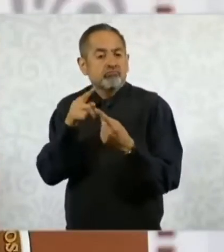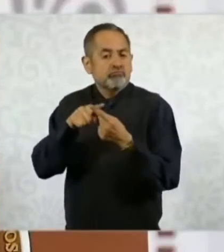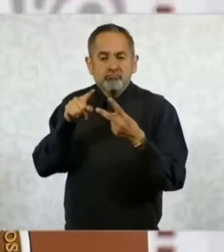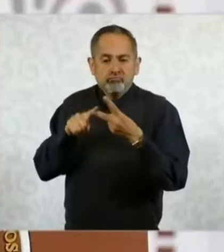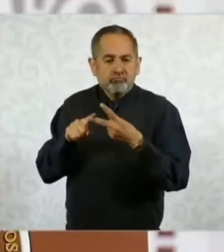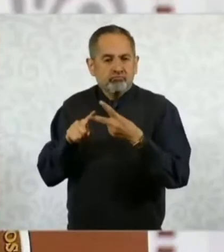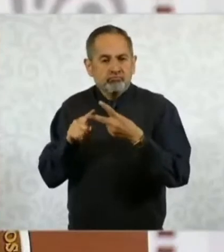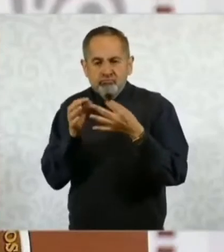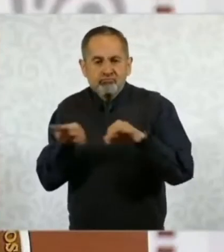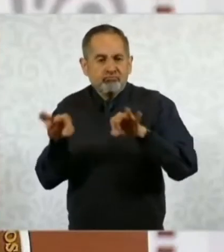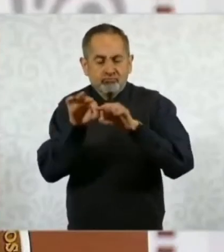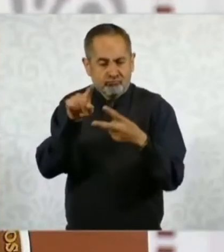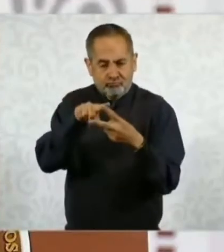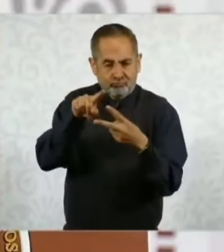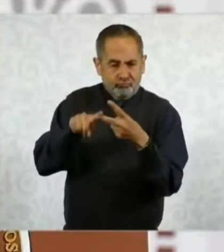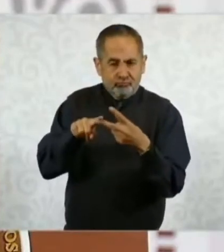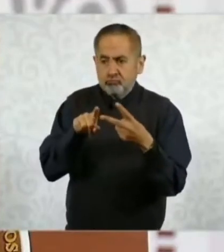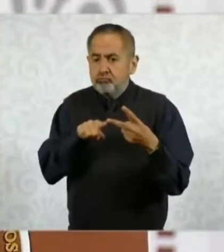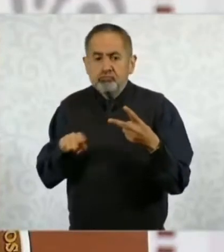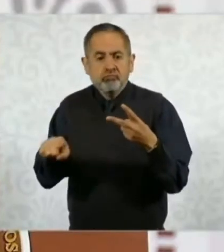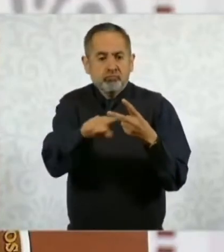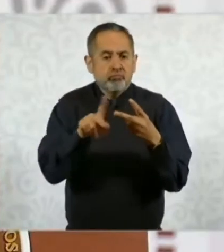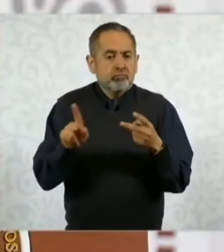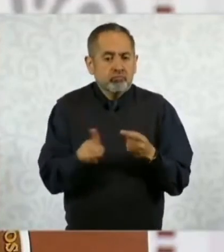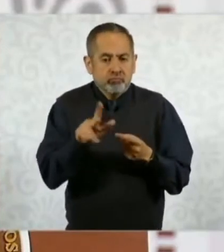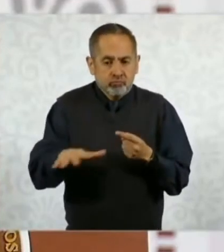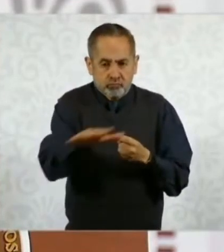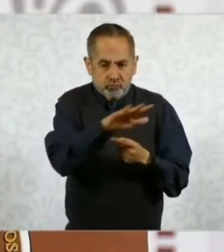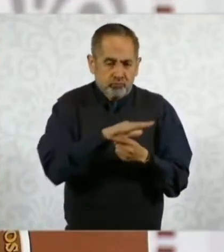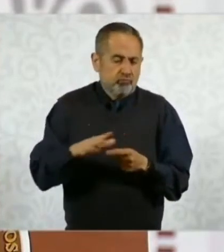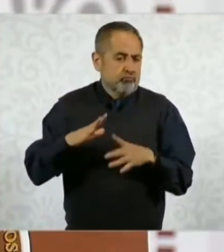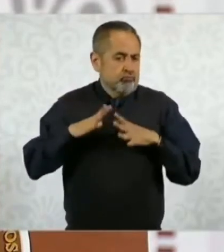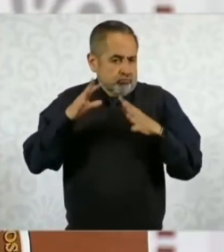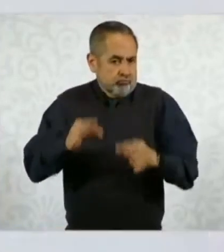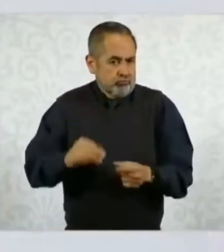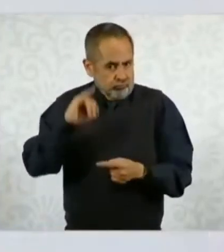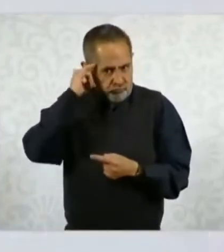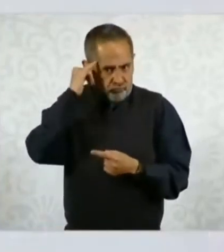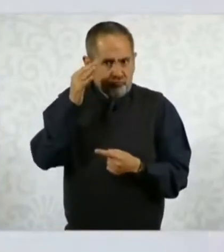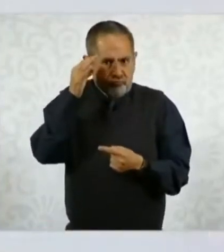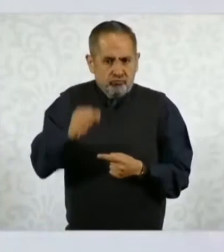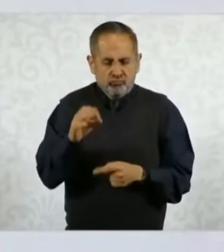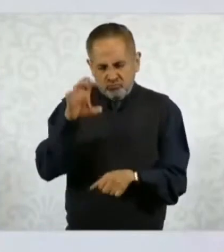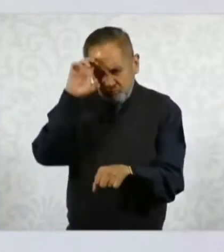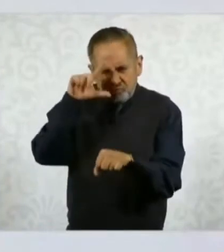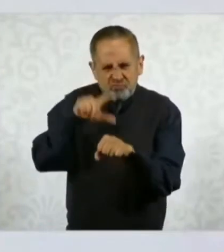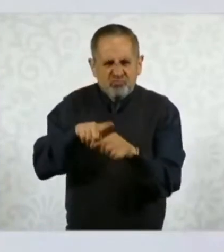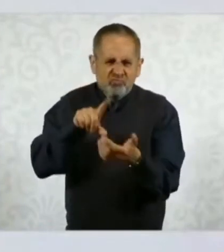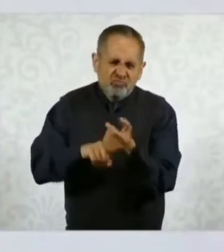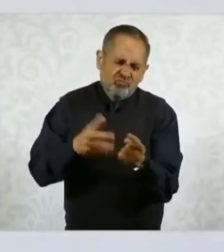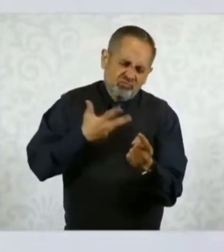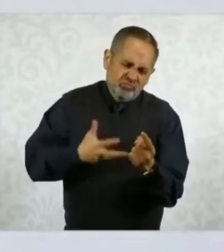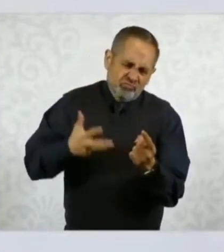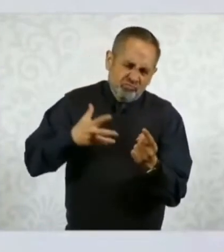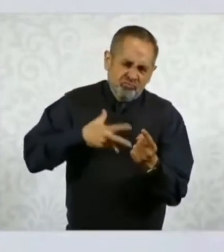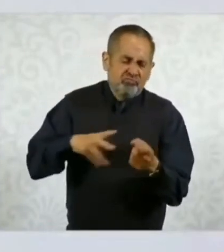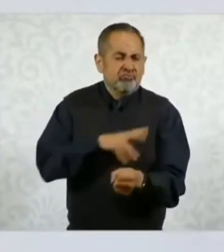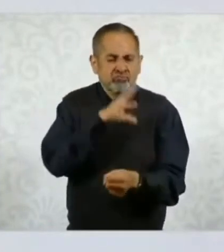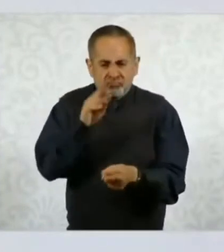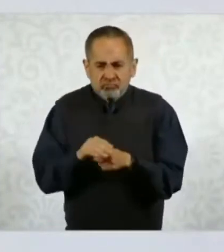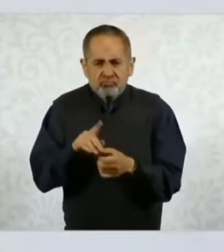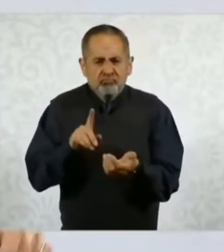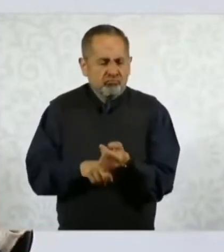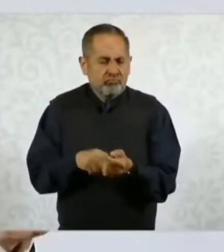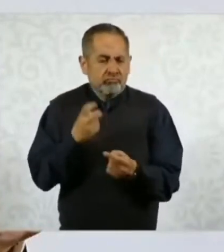cultural de los pueblos originarios que dan esencia al pueblo de México, a nuestra cultura.